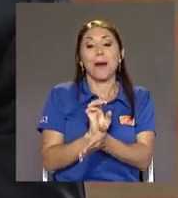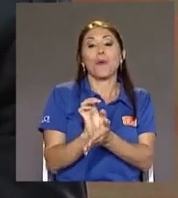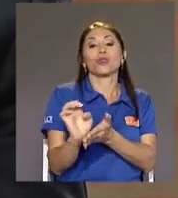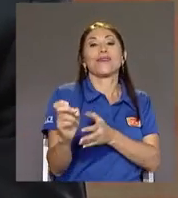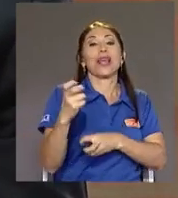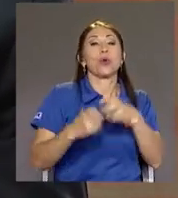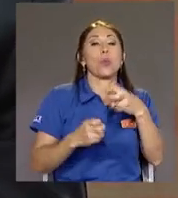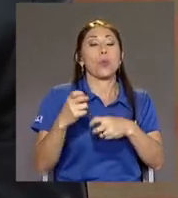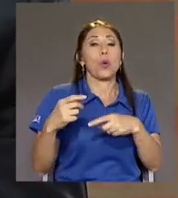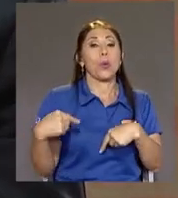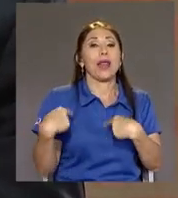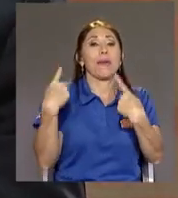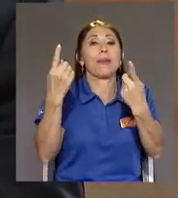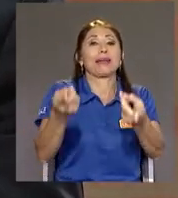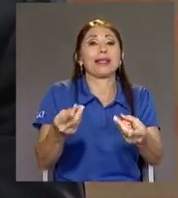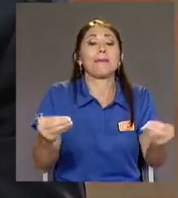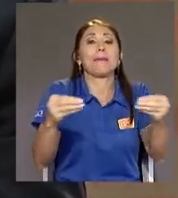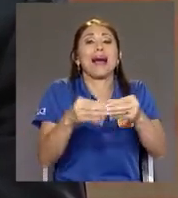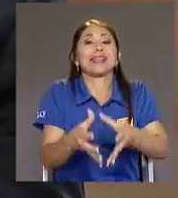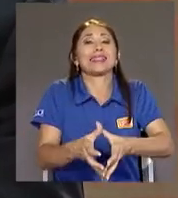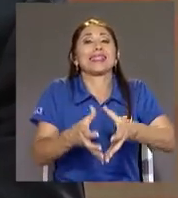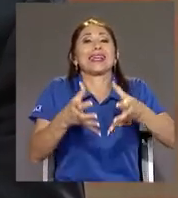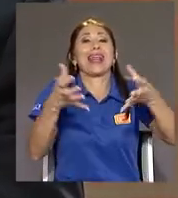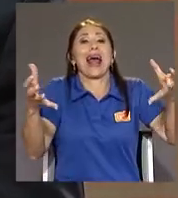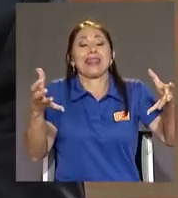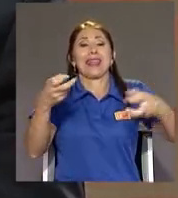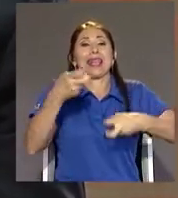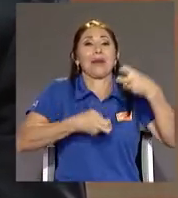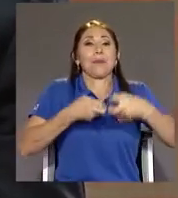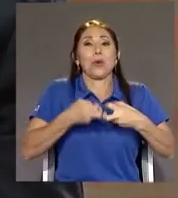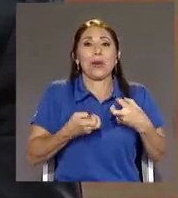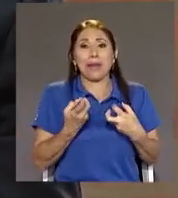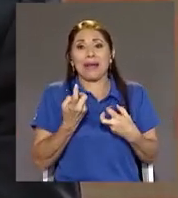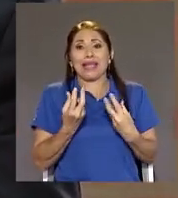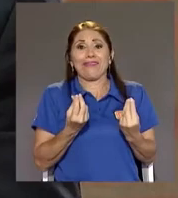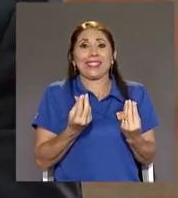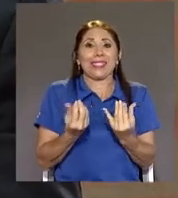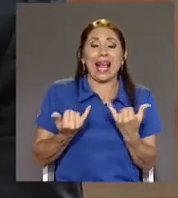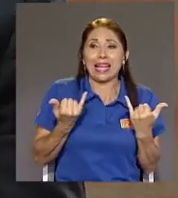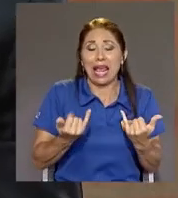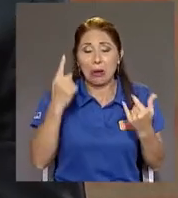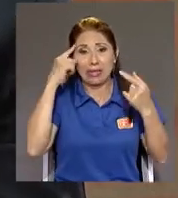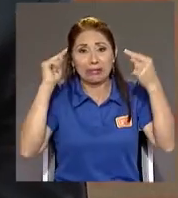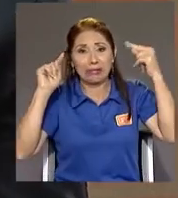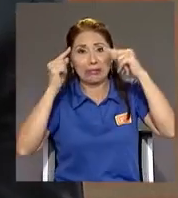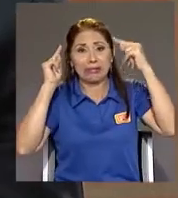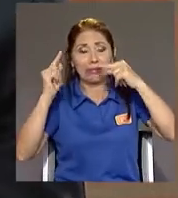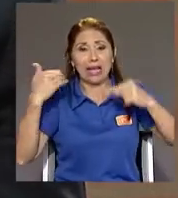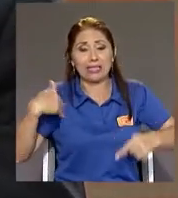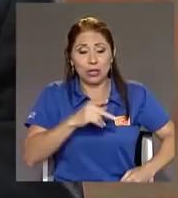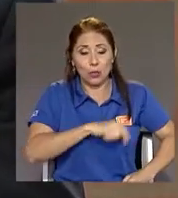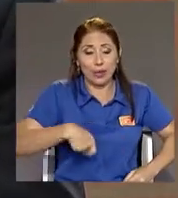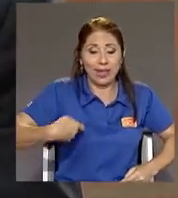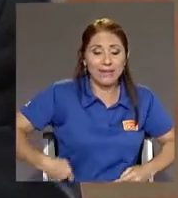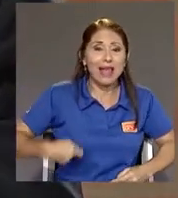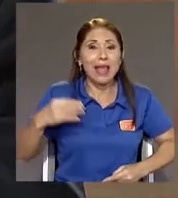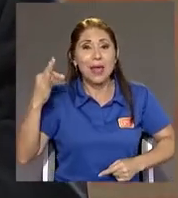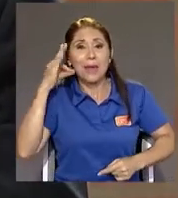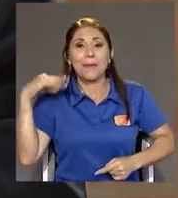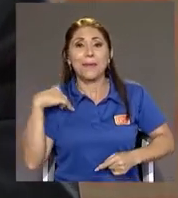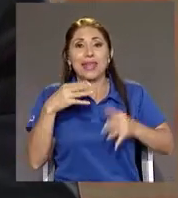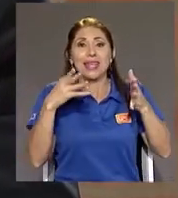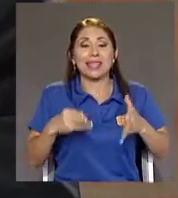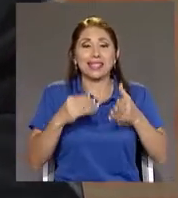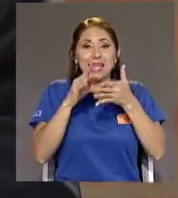Que el problema fiscal Que tiene hoy Rompiéndose la cabeza Al señor presidente De la República A la señora ministra De la Hacienda Y a todos los